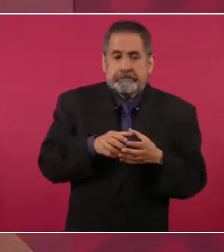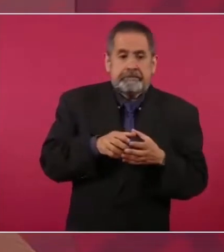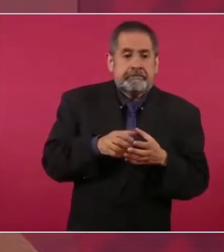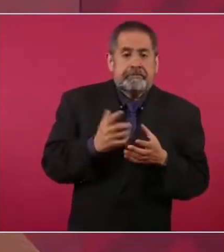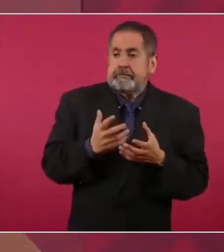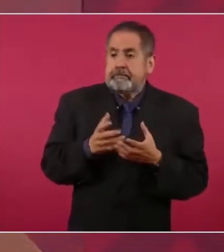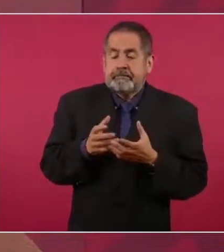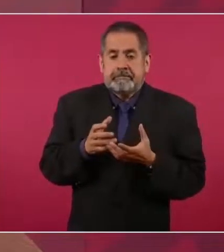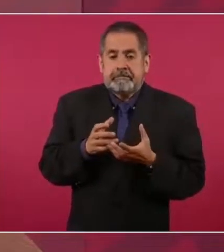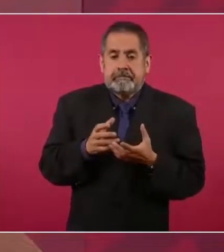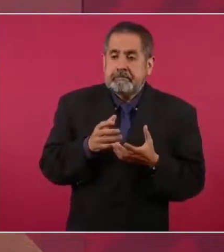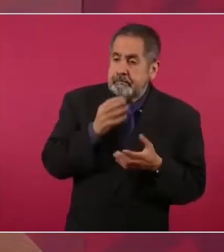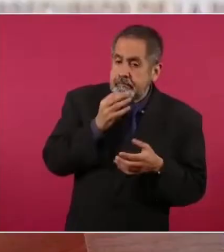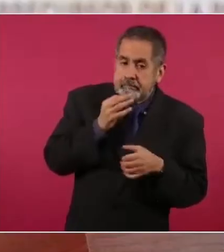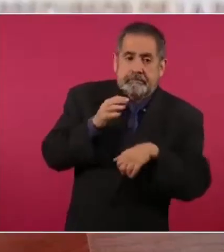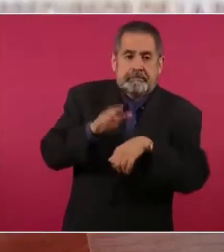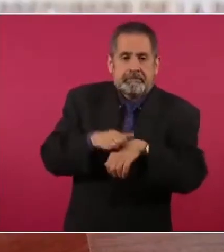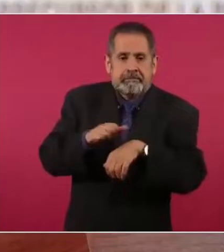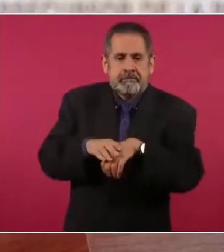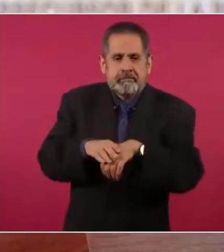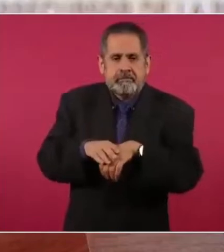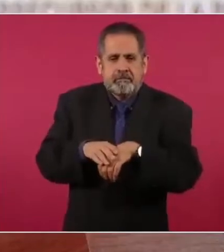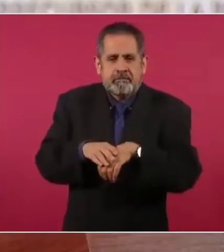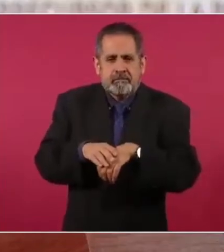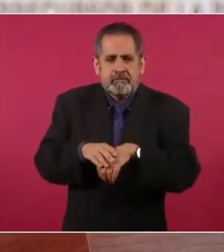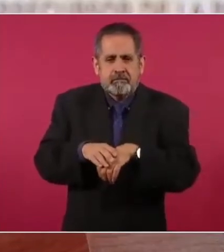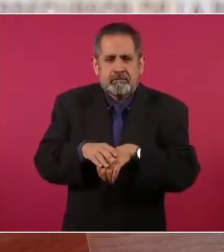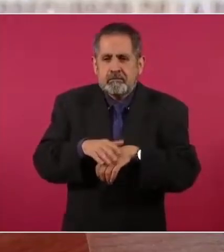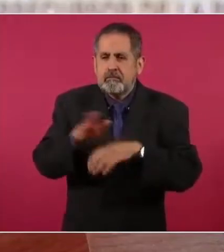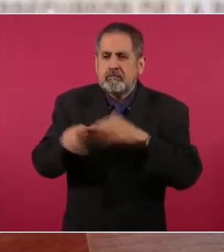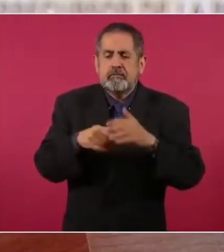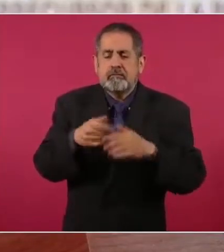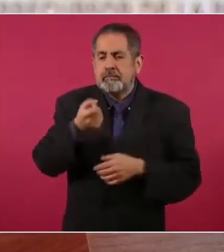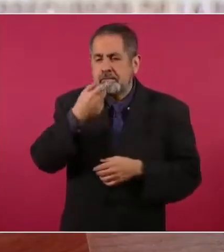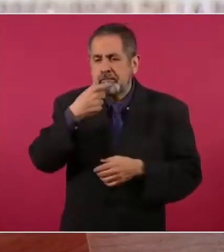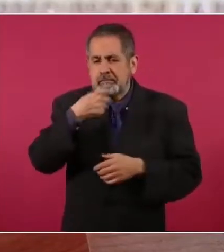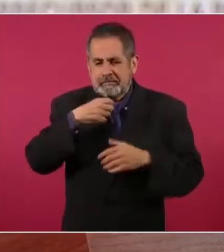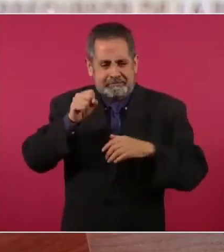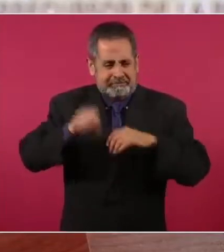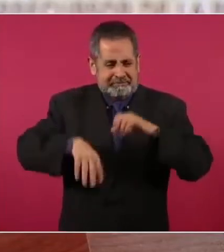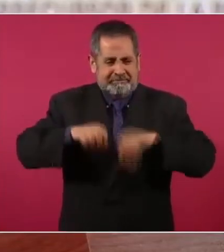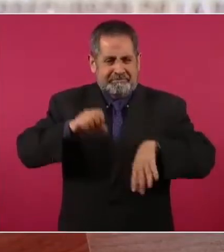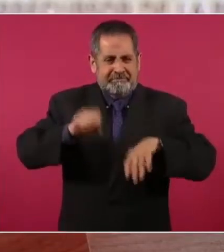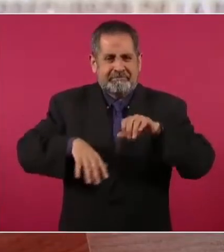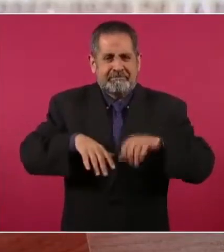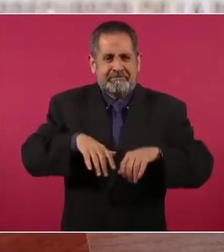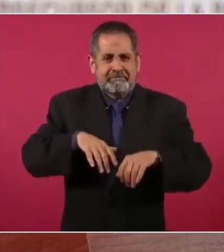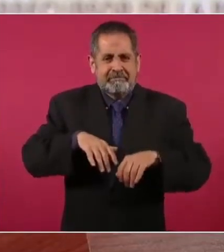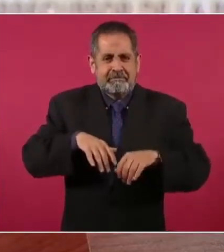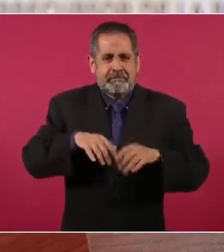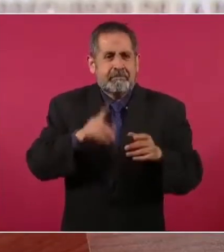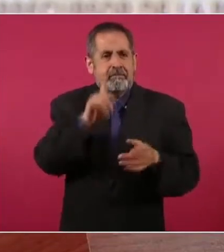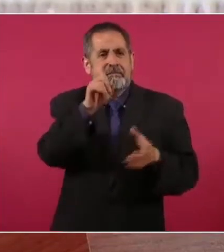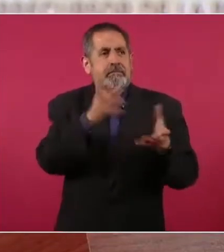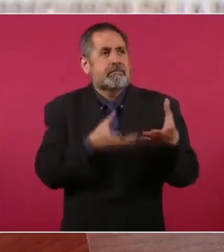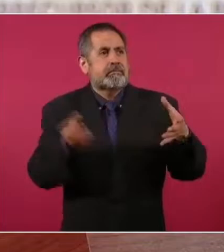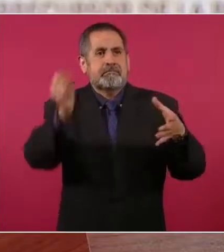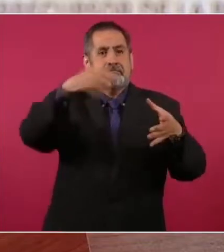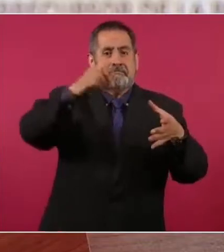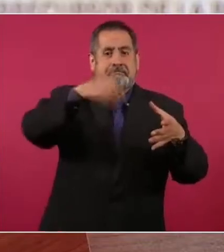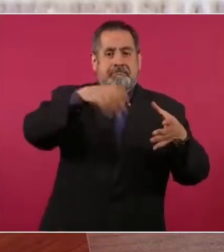y informaron y todos tiraron sus pastillas al tanque de agua.